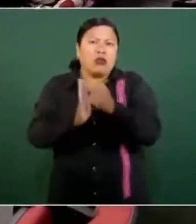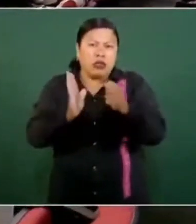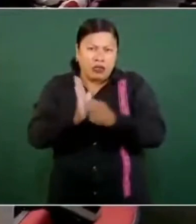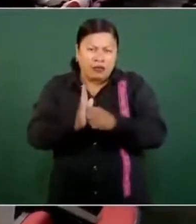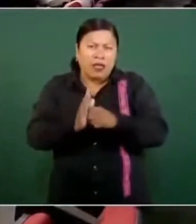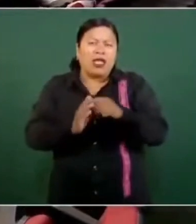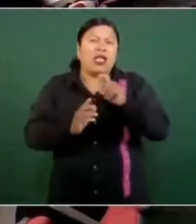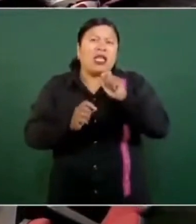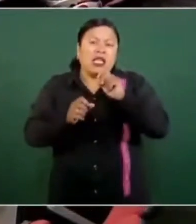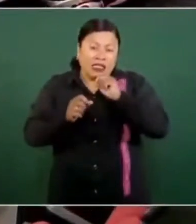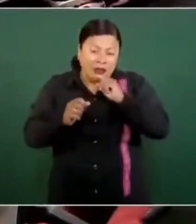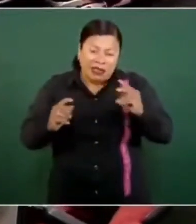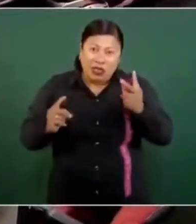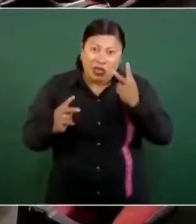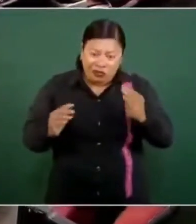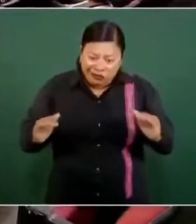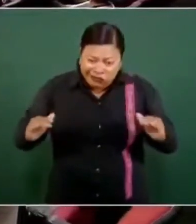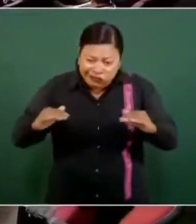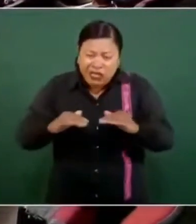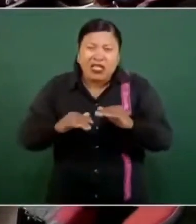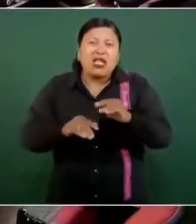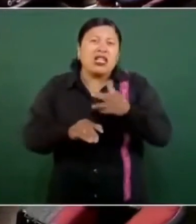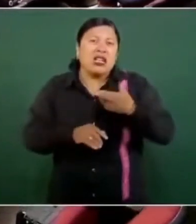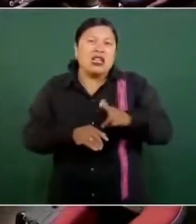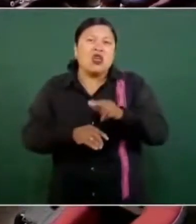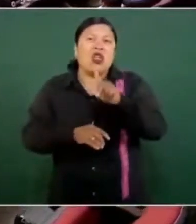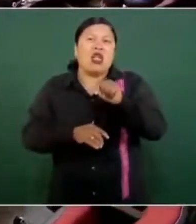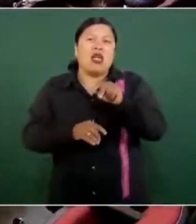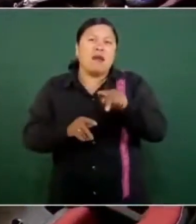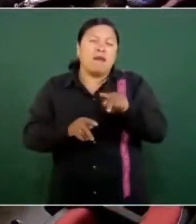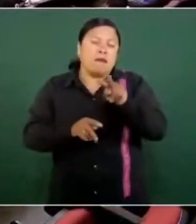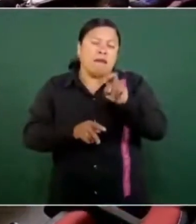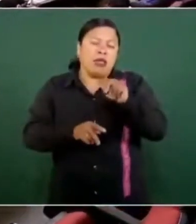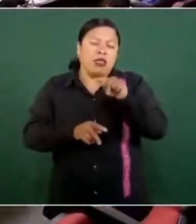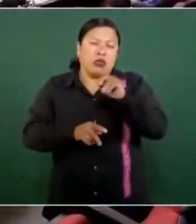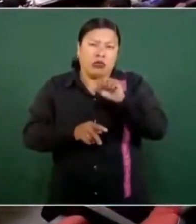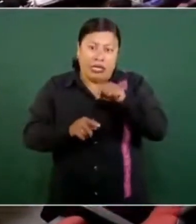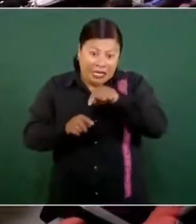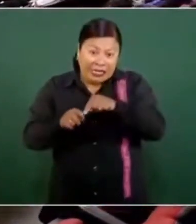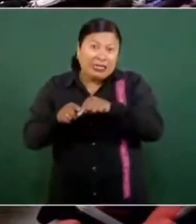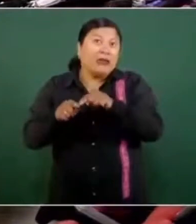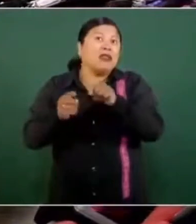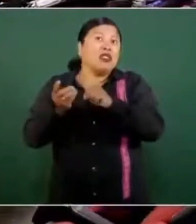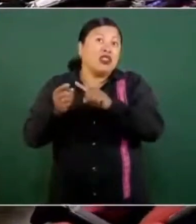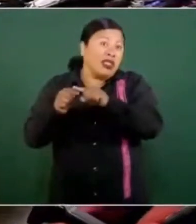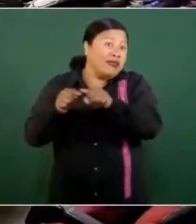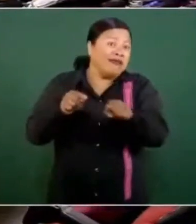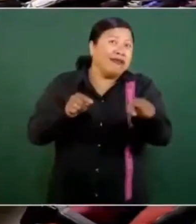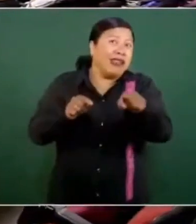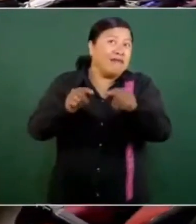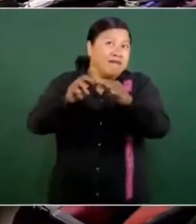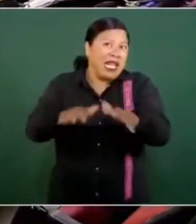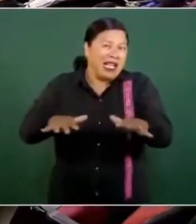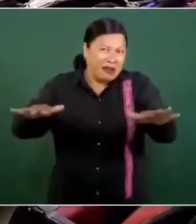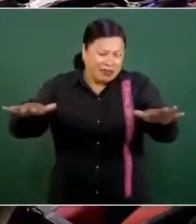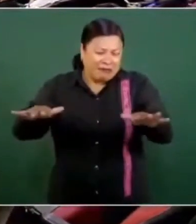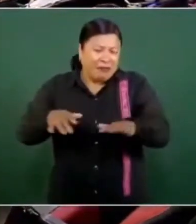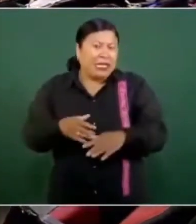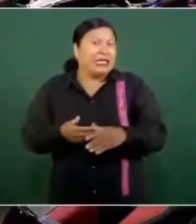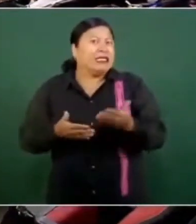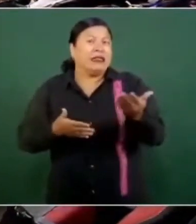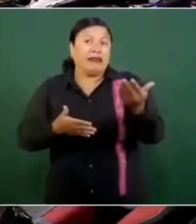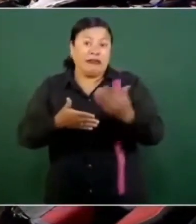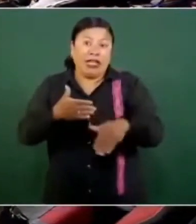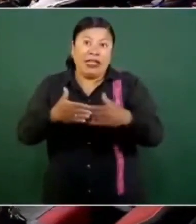Ventosa. Es decir, todas estas aguas negras pues llegan al mar. Se carece también de un espacio para el